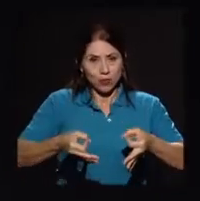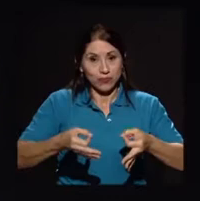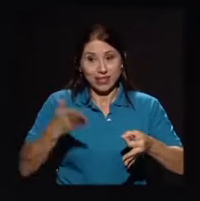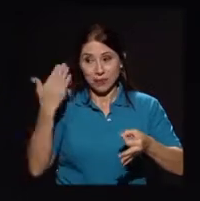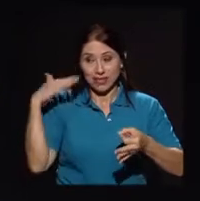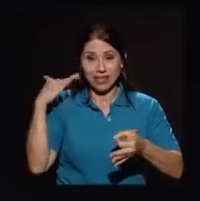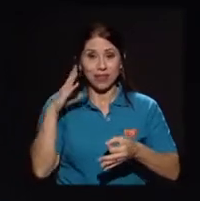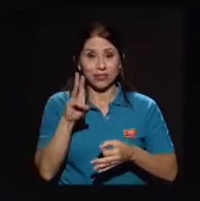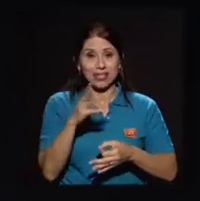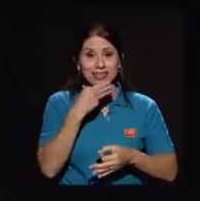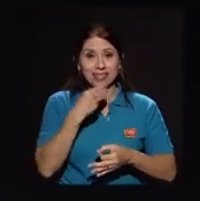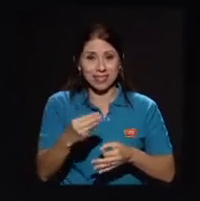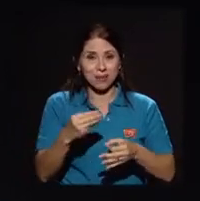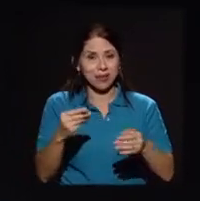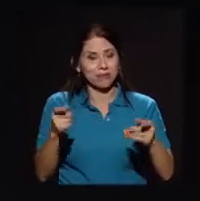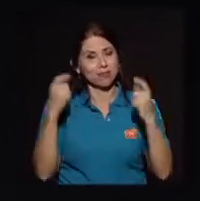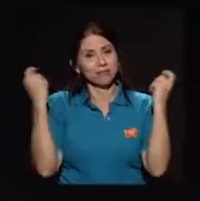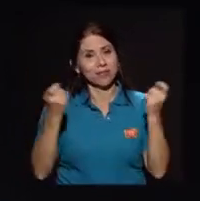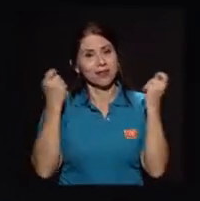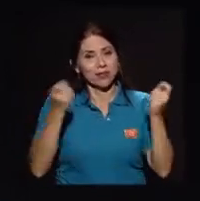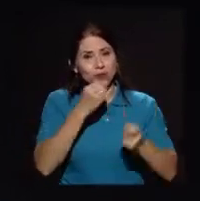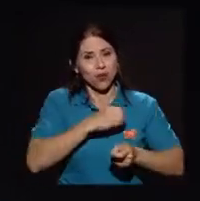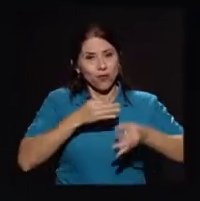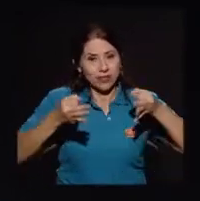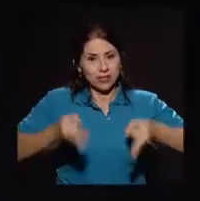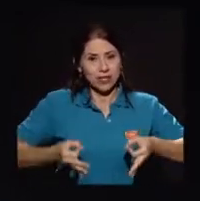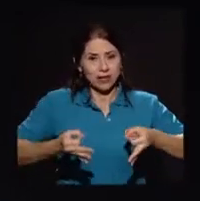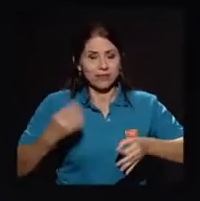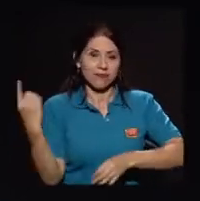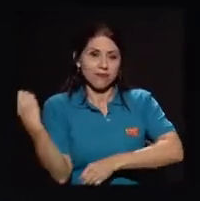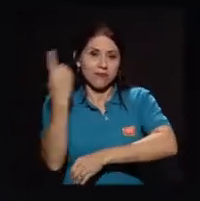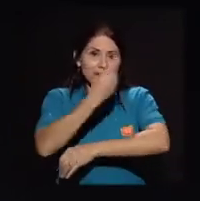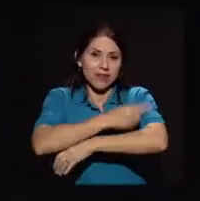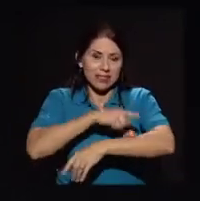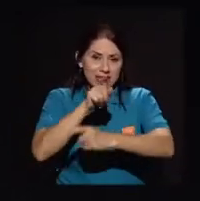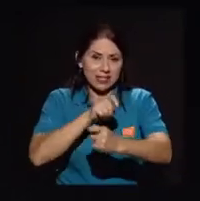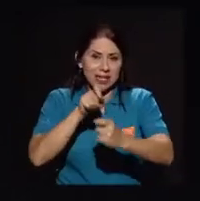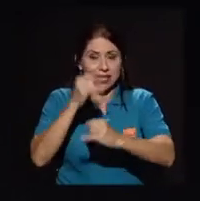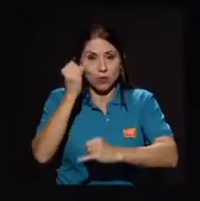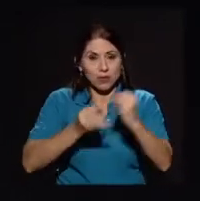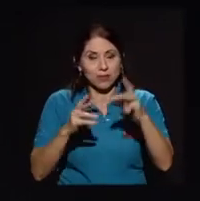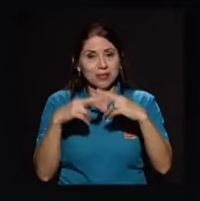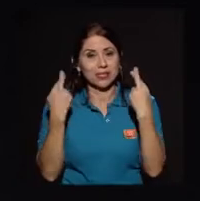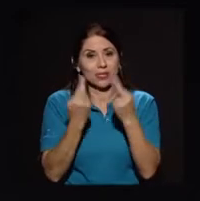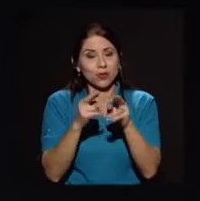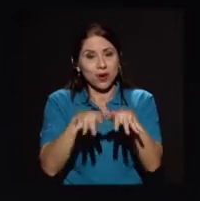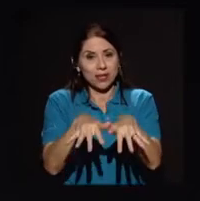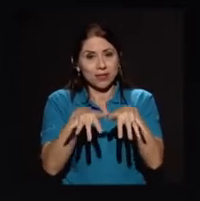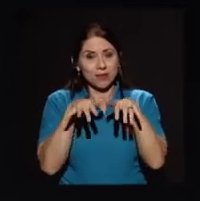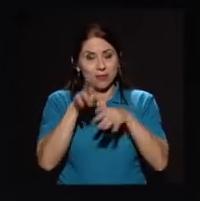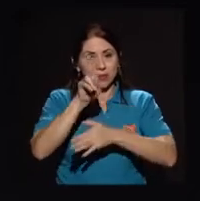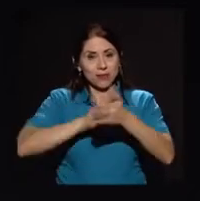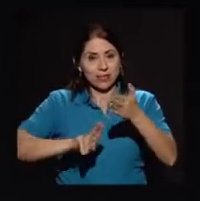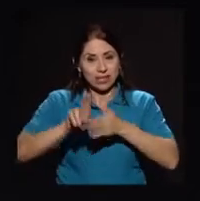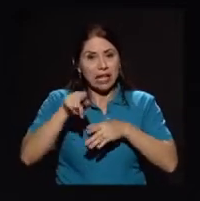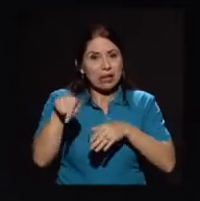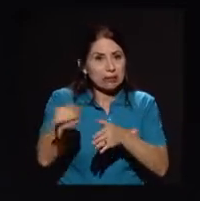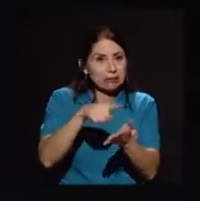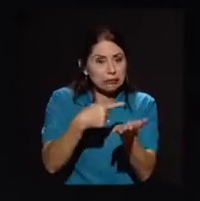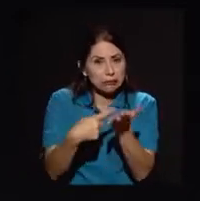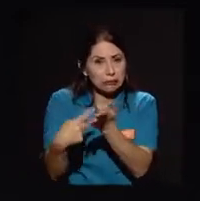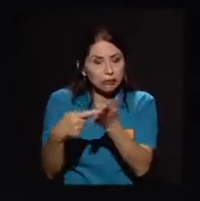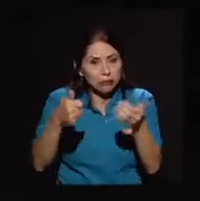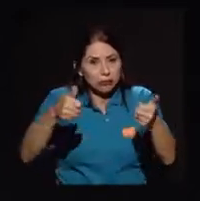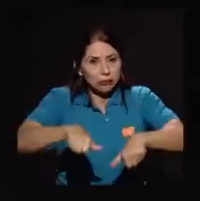6 de diciembre, que es la fecha exacta, digamos, de la última sesión de la Asamblea Universitaria, donde se tomaron esos acuerdos. Entonces, tuvimos también un